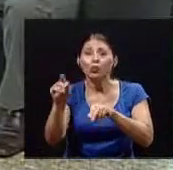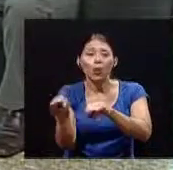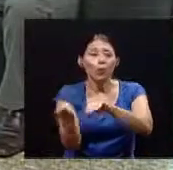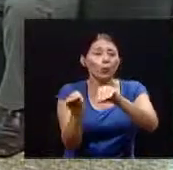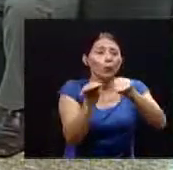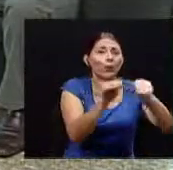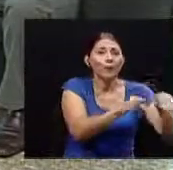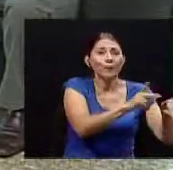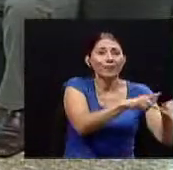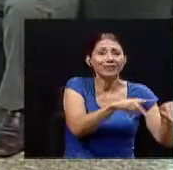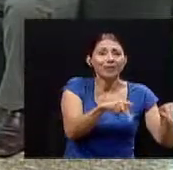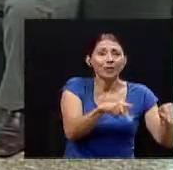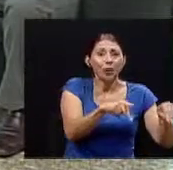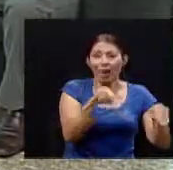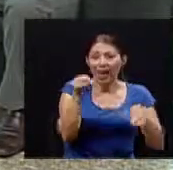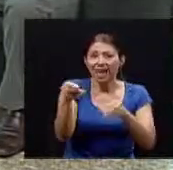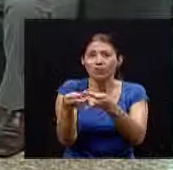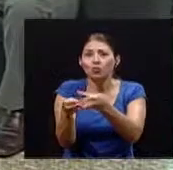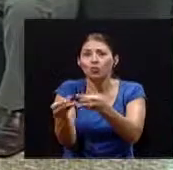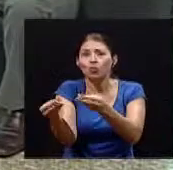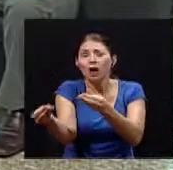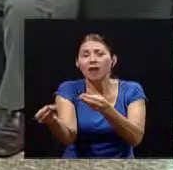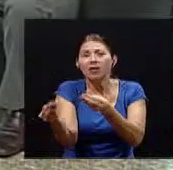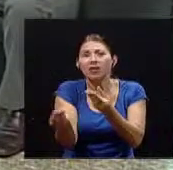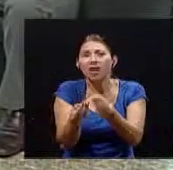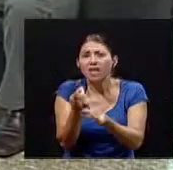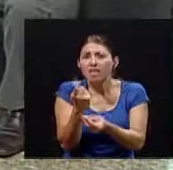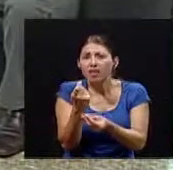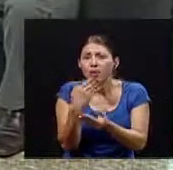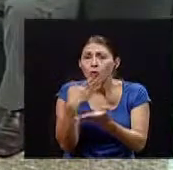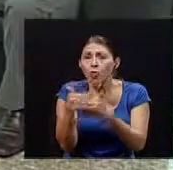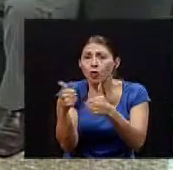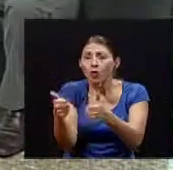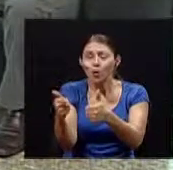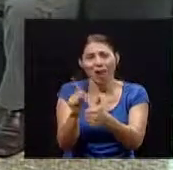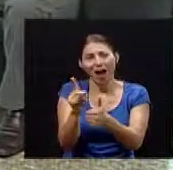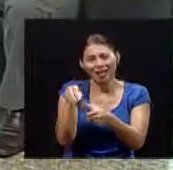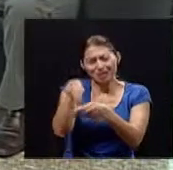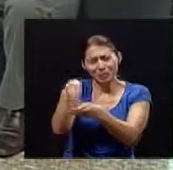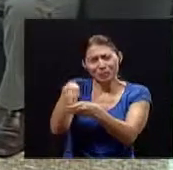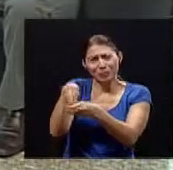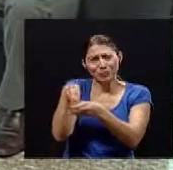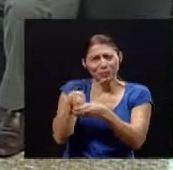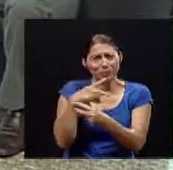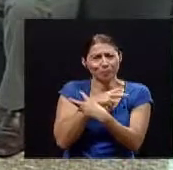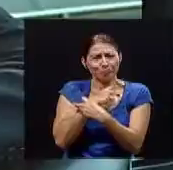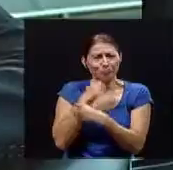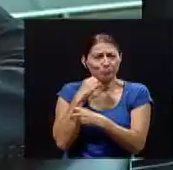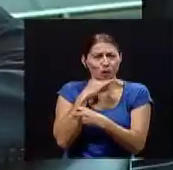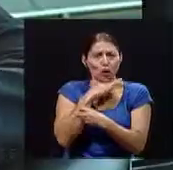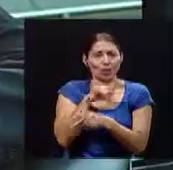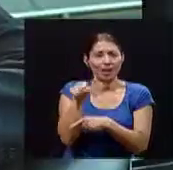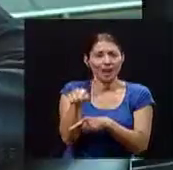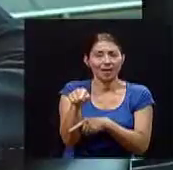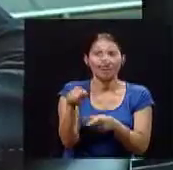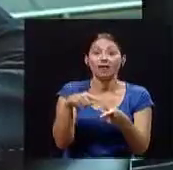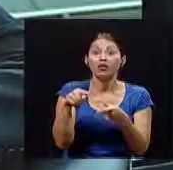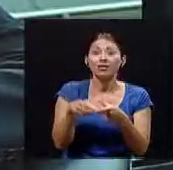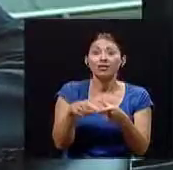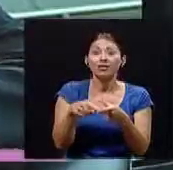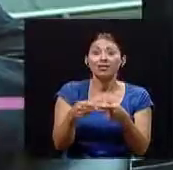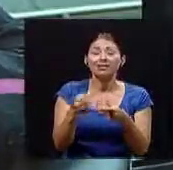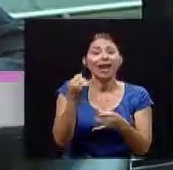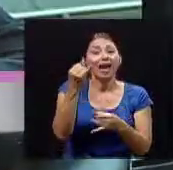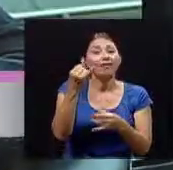suelos no necesariamente se agotaron por falta enunciente sino por también por acumulación de sustancias tóxicas entonces al final